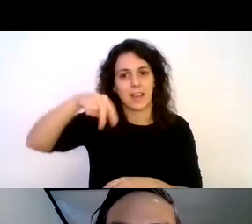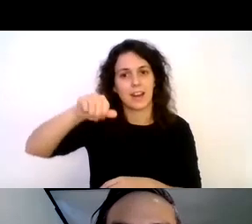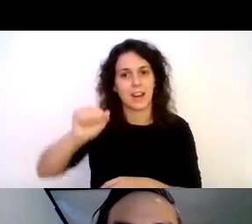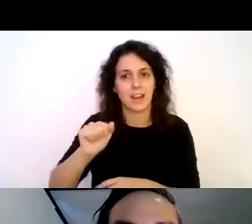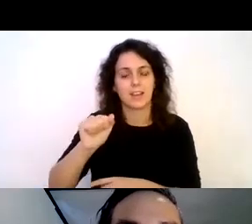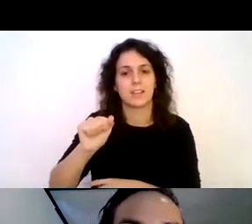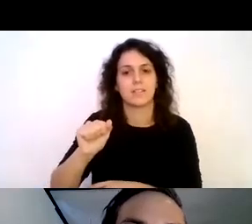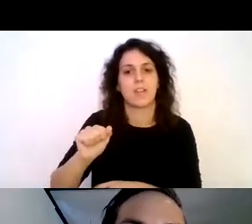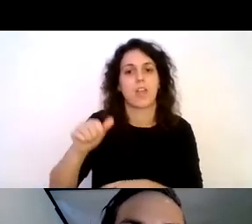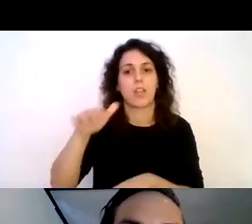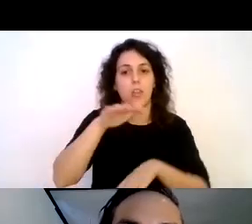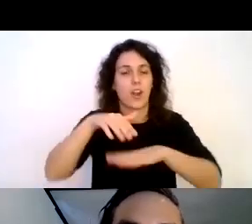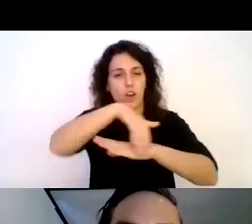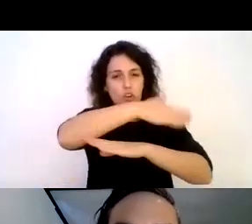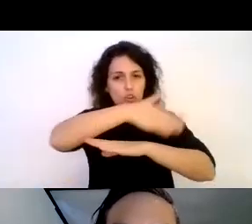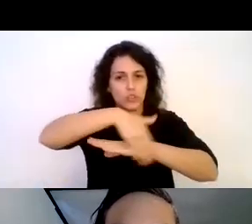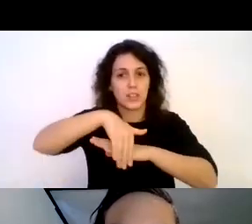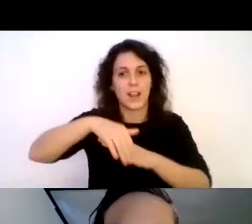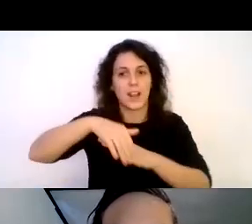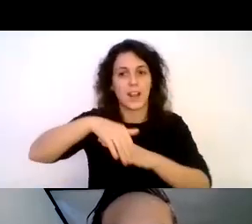región de Valparaíso en la zona centro de Chile.